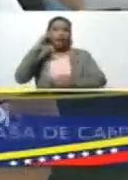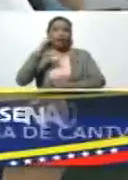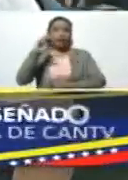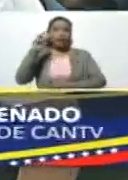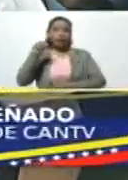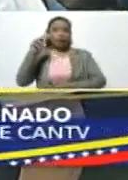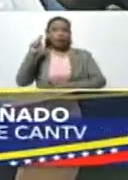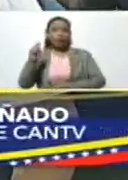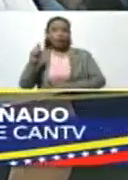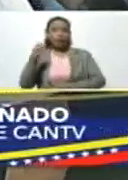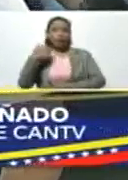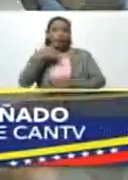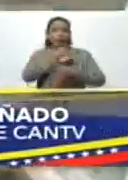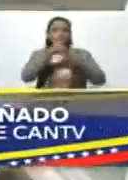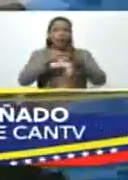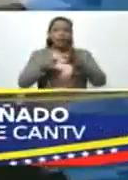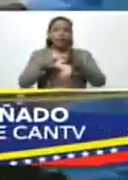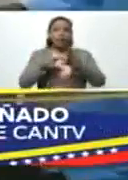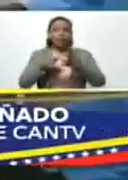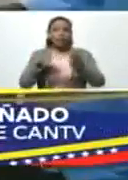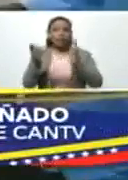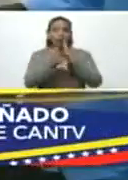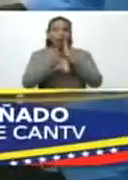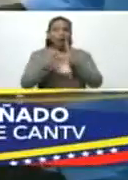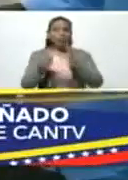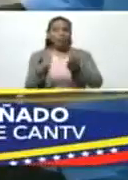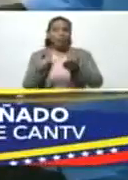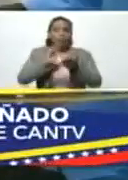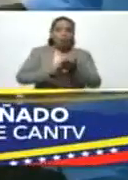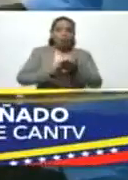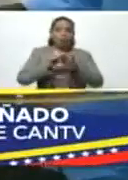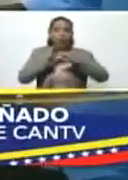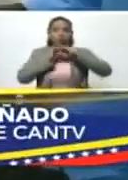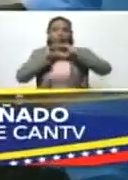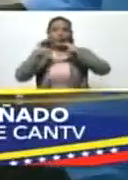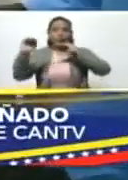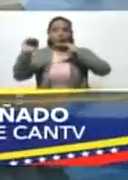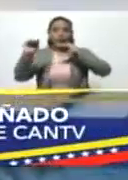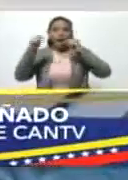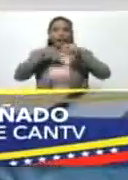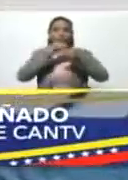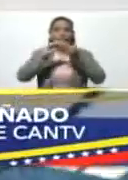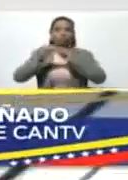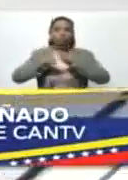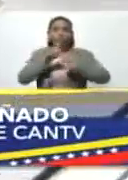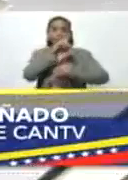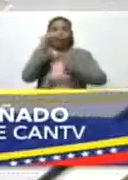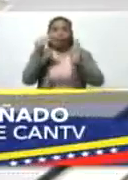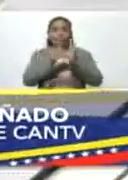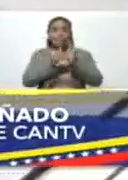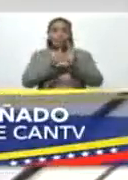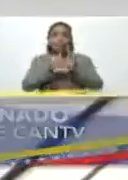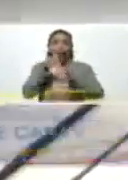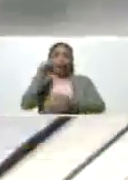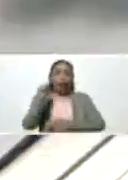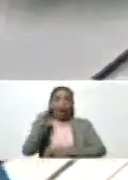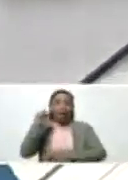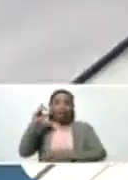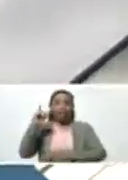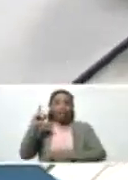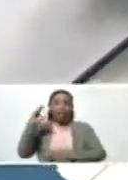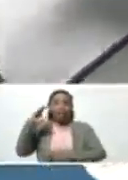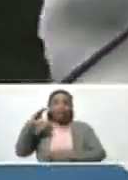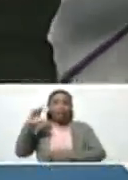Línea de Tecnología de Montaje Superficial. Acá vamos a ensamblar 100.000 modems ADSL. Estos 100.000